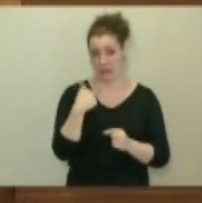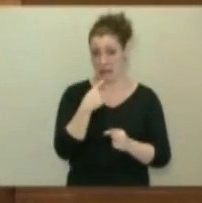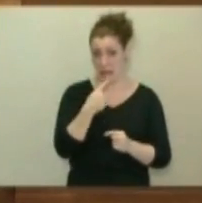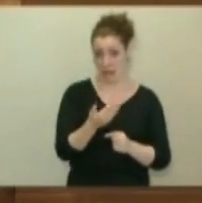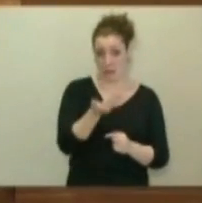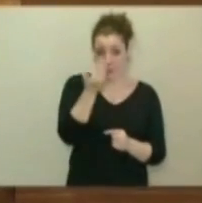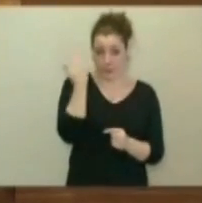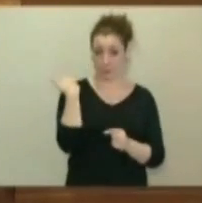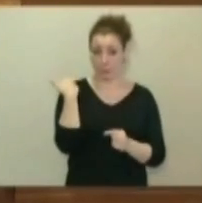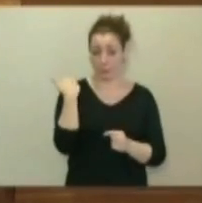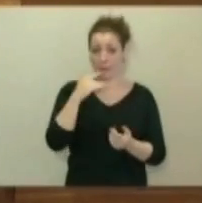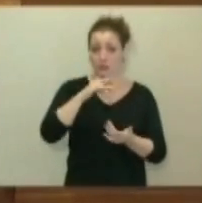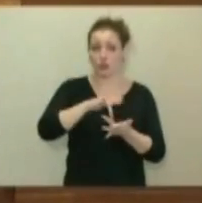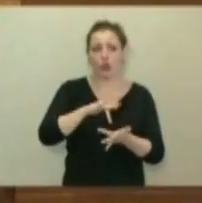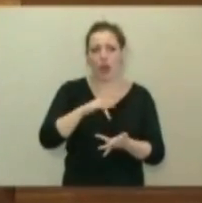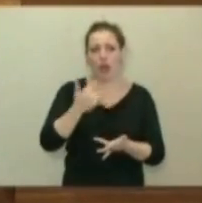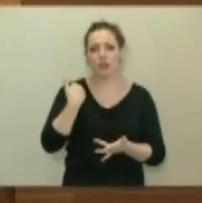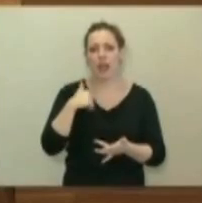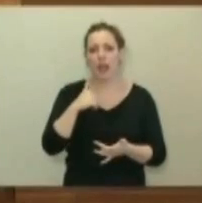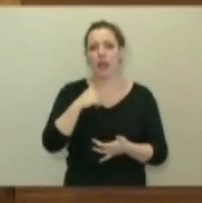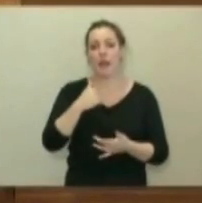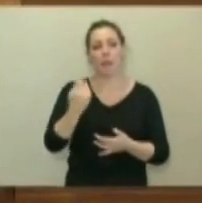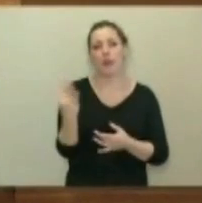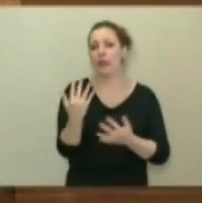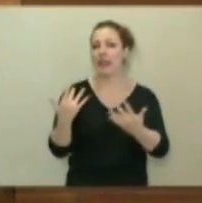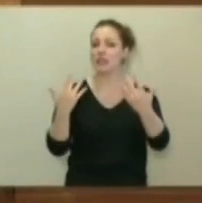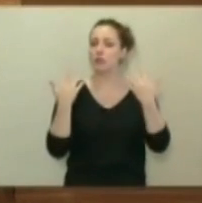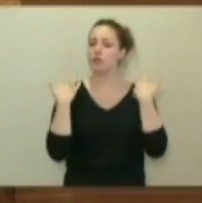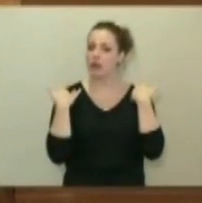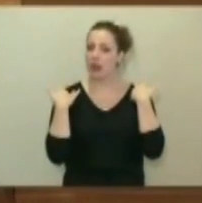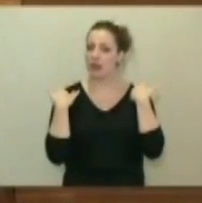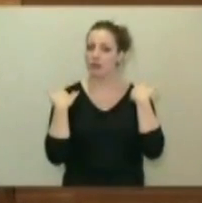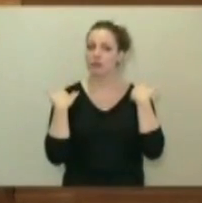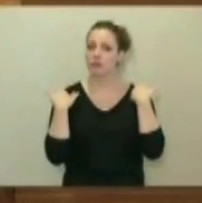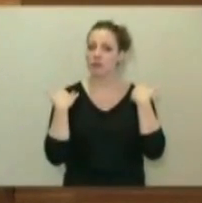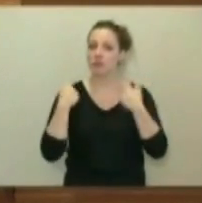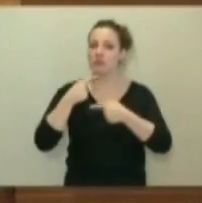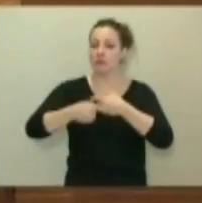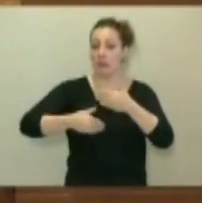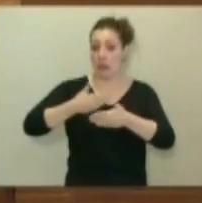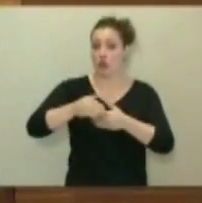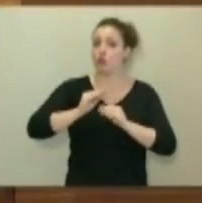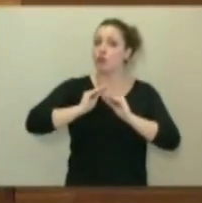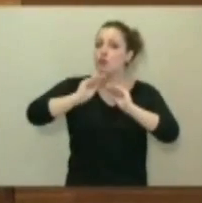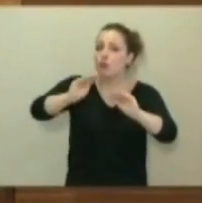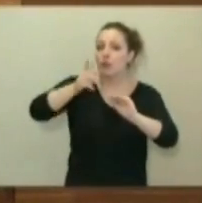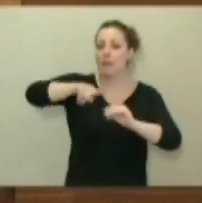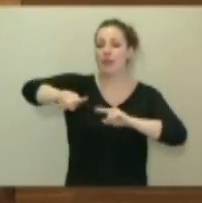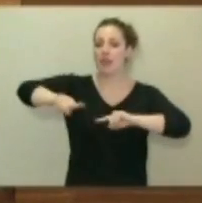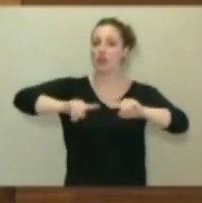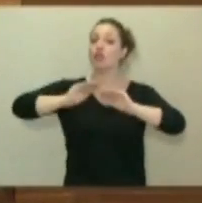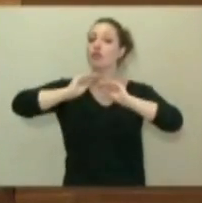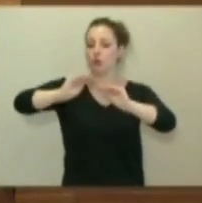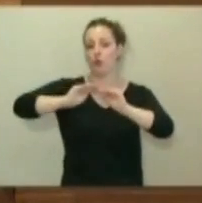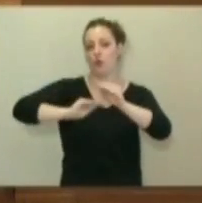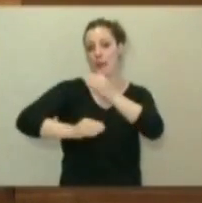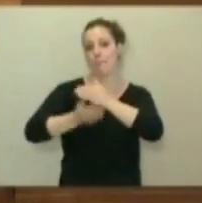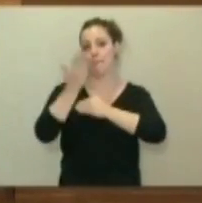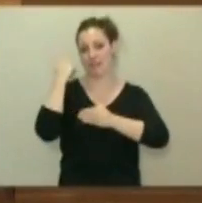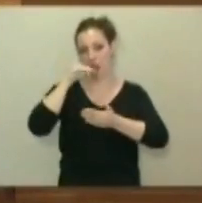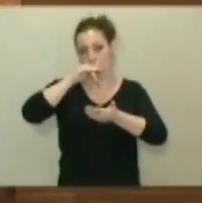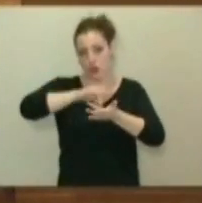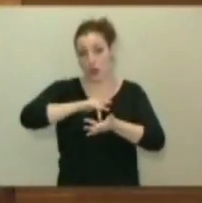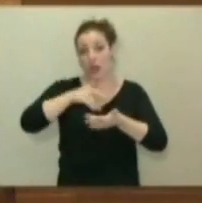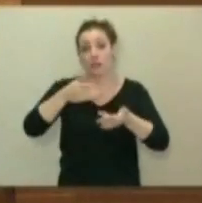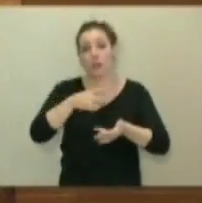momento, tienen que responsabilizarse de su trayectoria y de sus decisiones tomadas en el pasado. Y lanzamos un